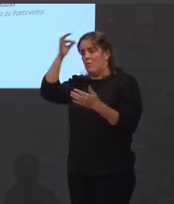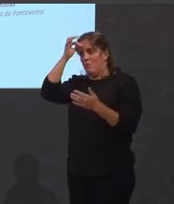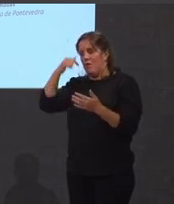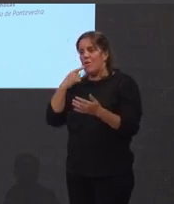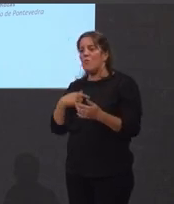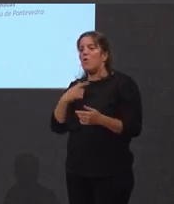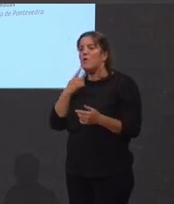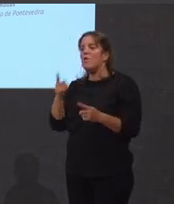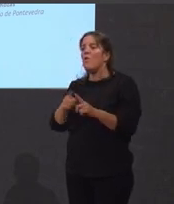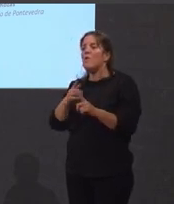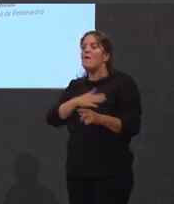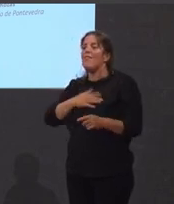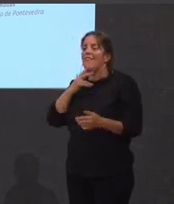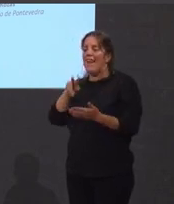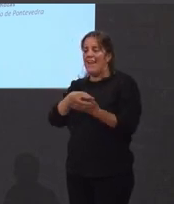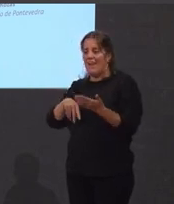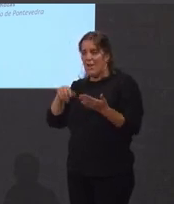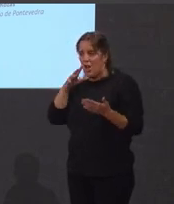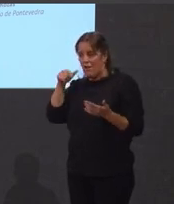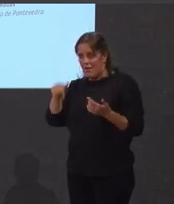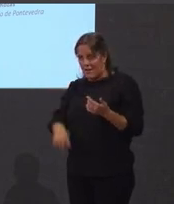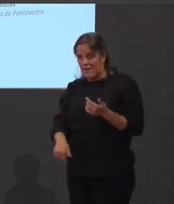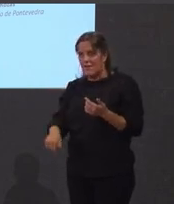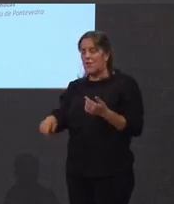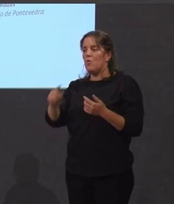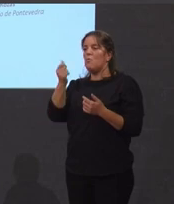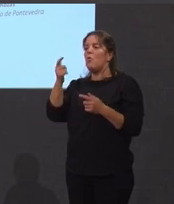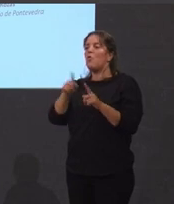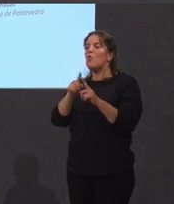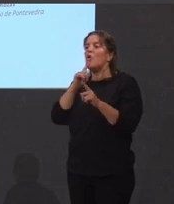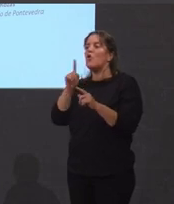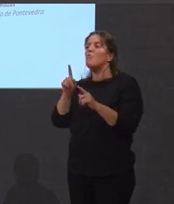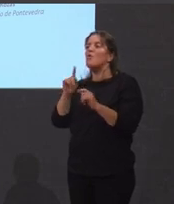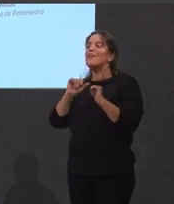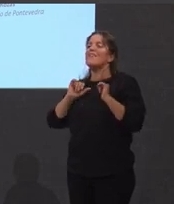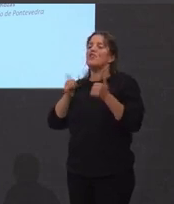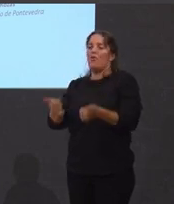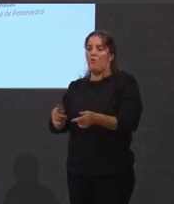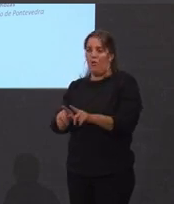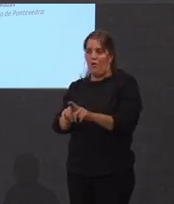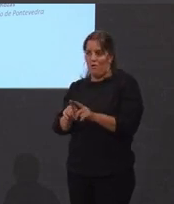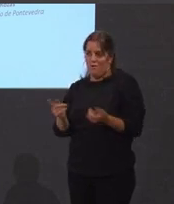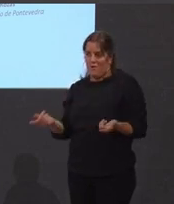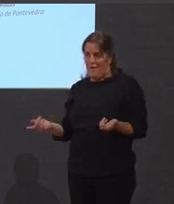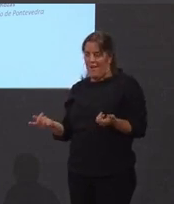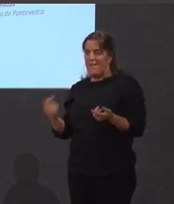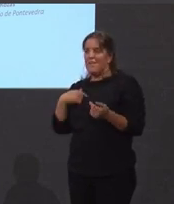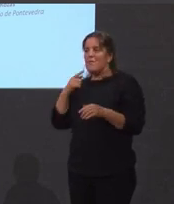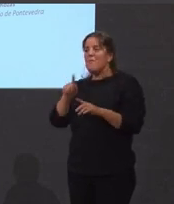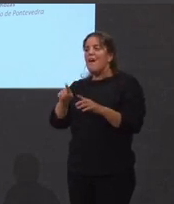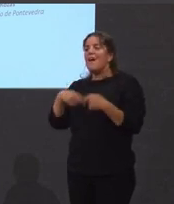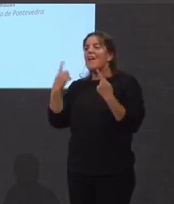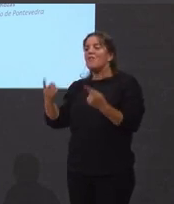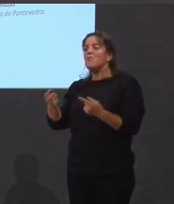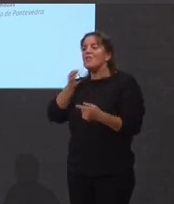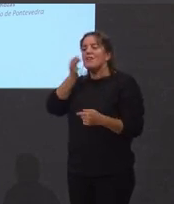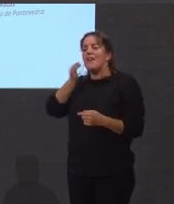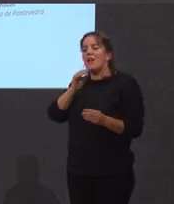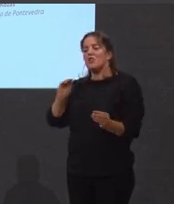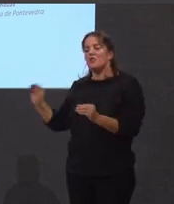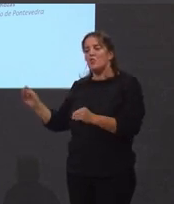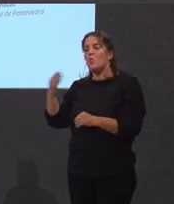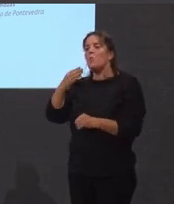de lelo aquí un pouco como introducción para o relato que vai facer